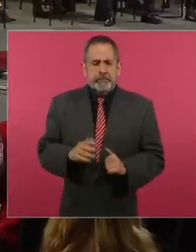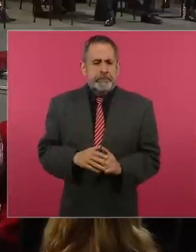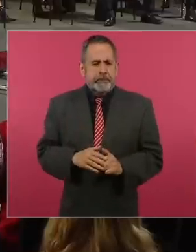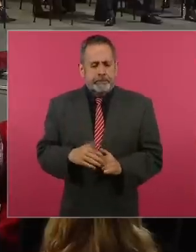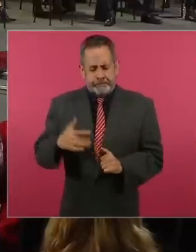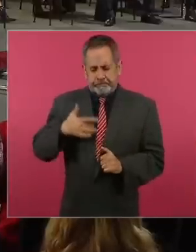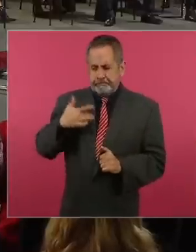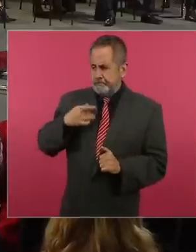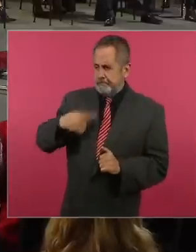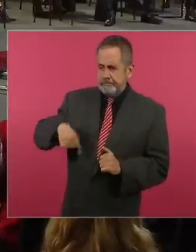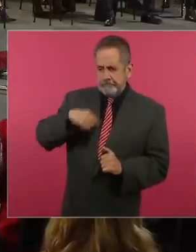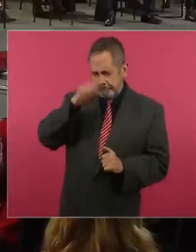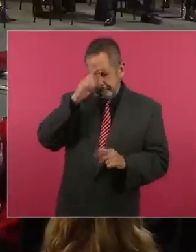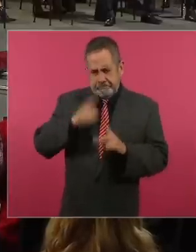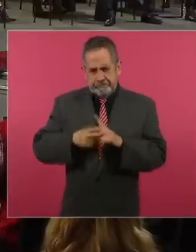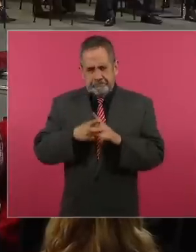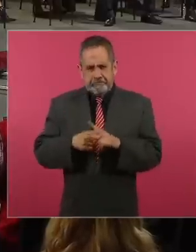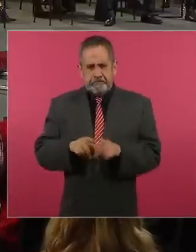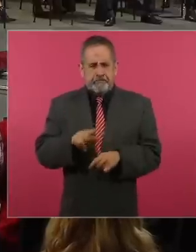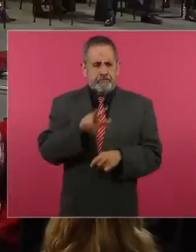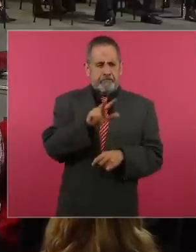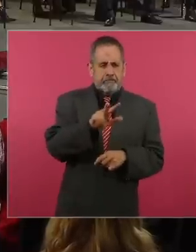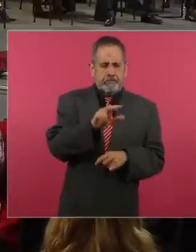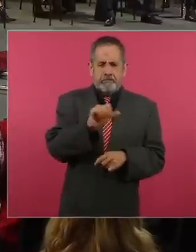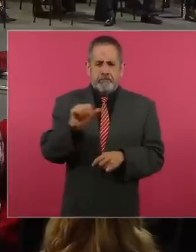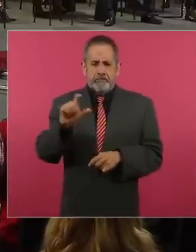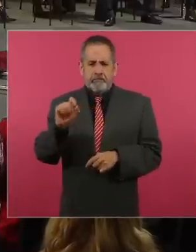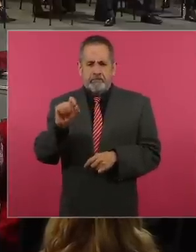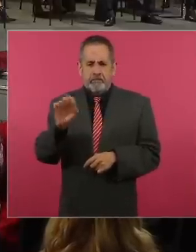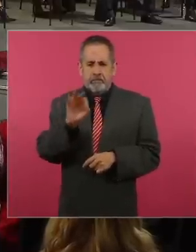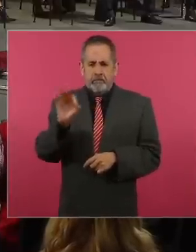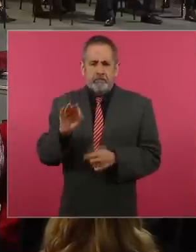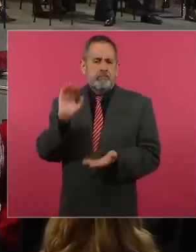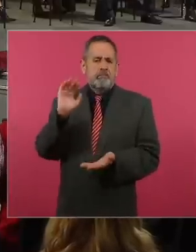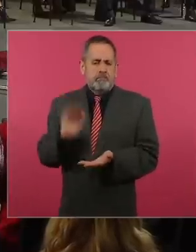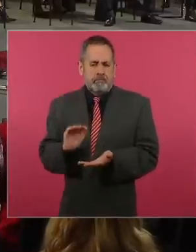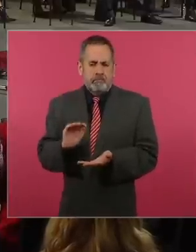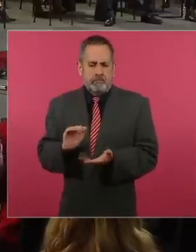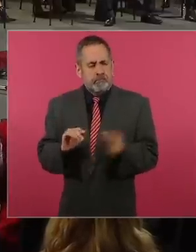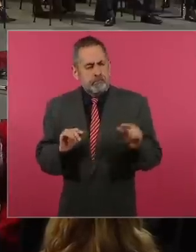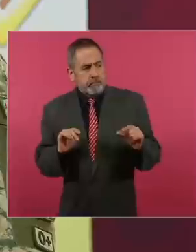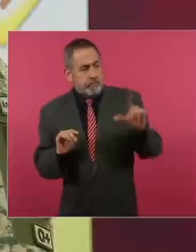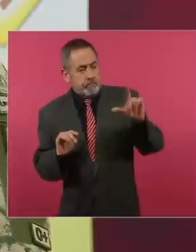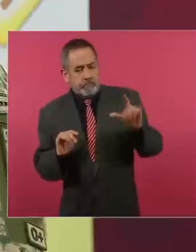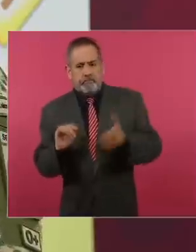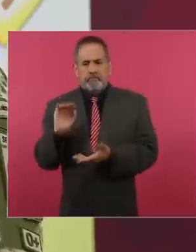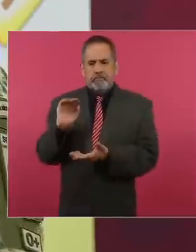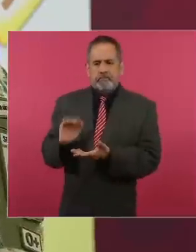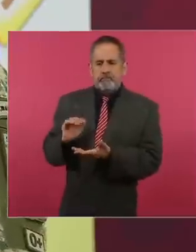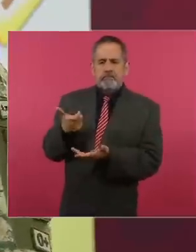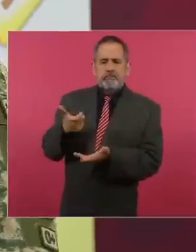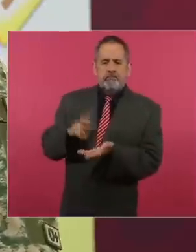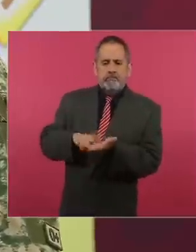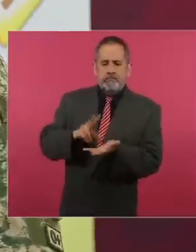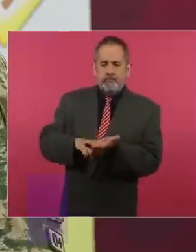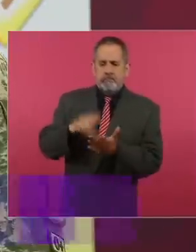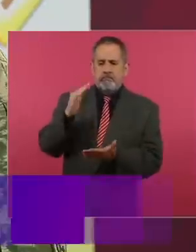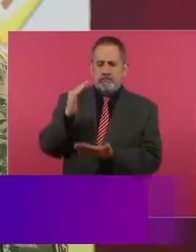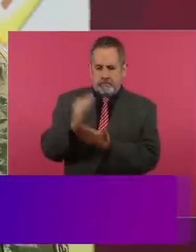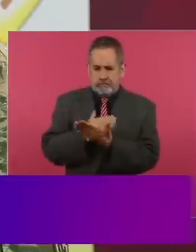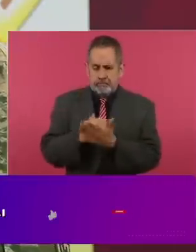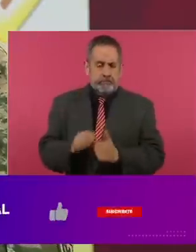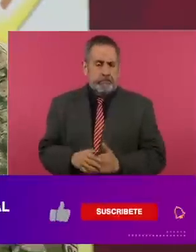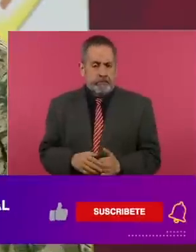calculando de 18 a 20 por ciento menos el costo de los vuelos. Será, como ya